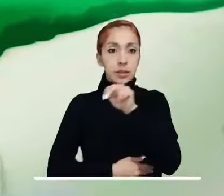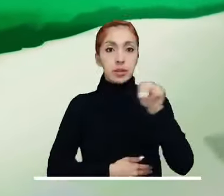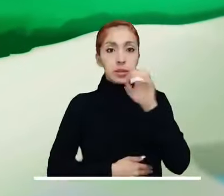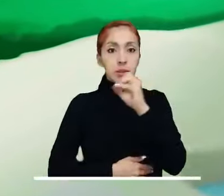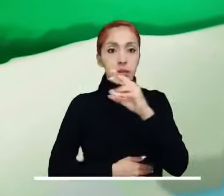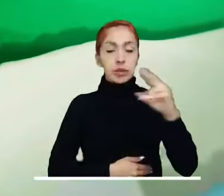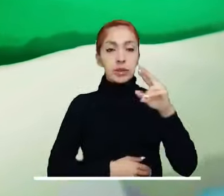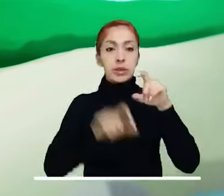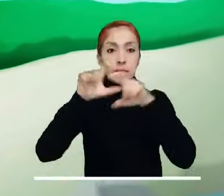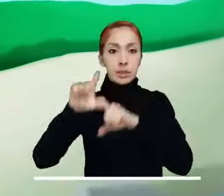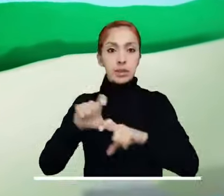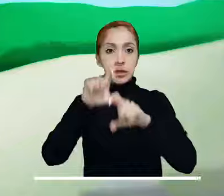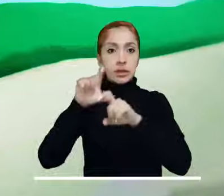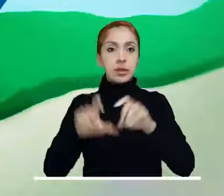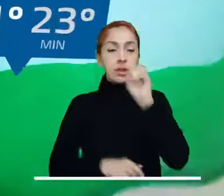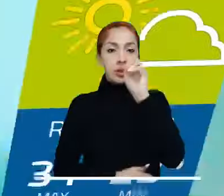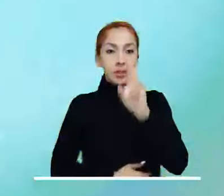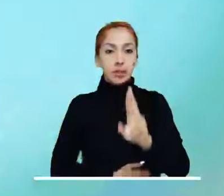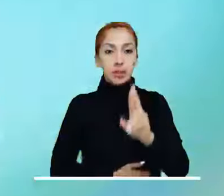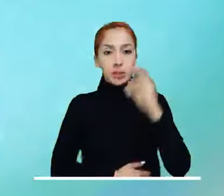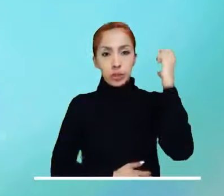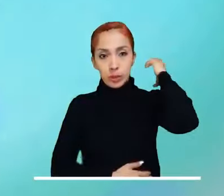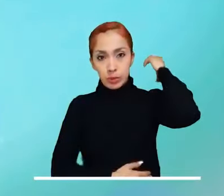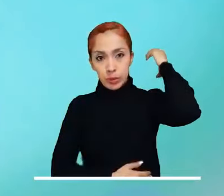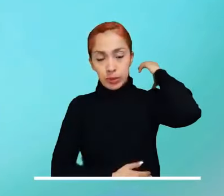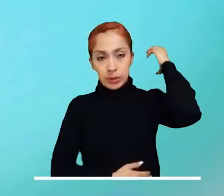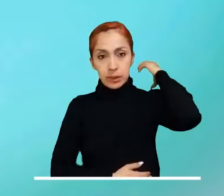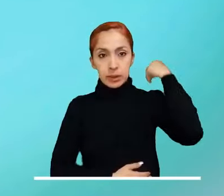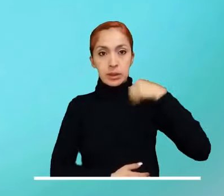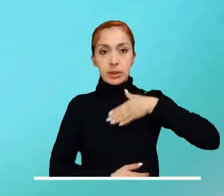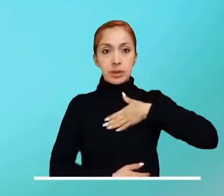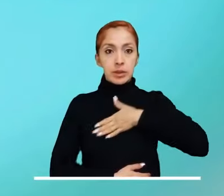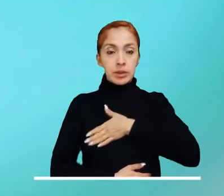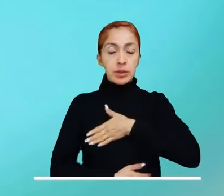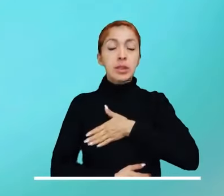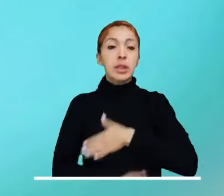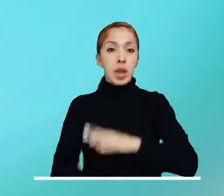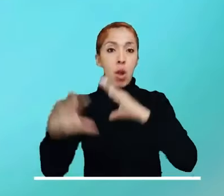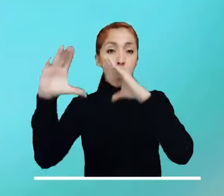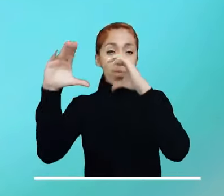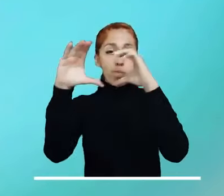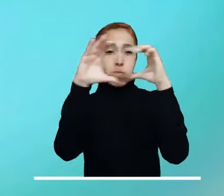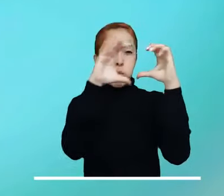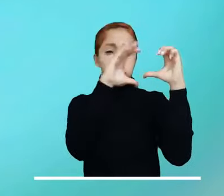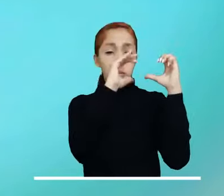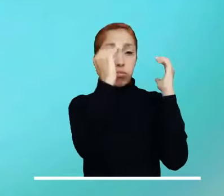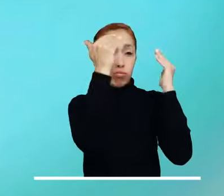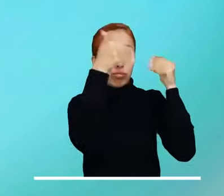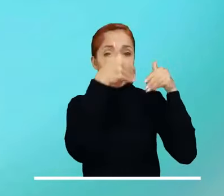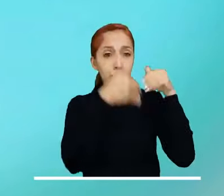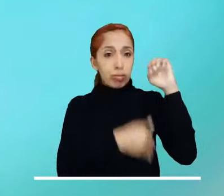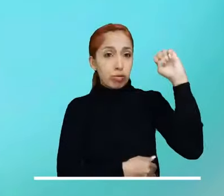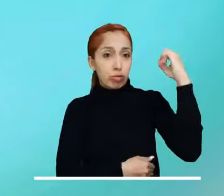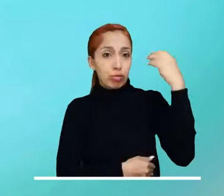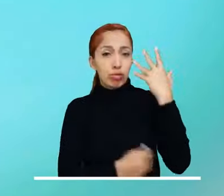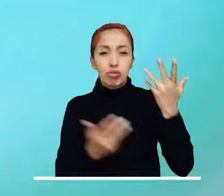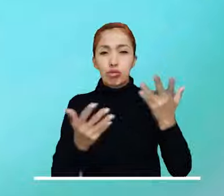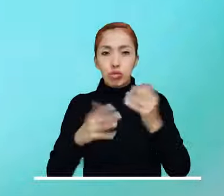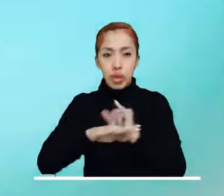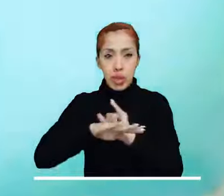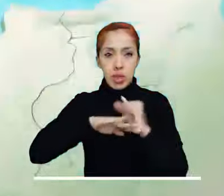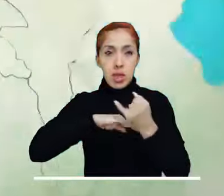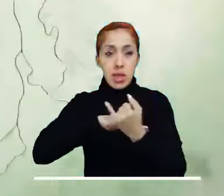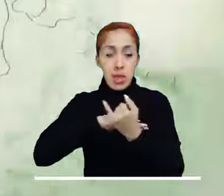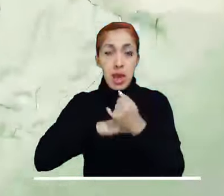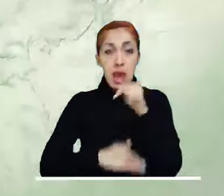de La Guajira y el sur de Montería y de Bolívar. Las nubes cubrirán la salida del sol en las islas, donde